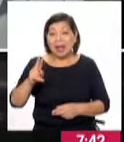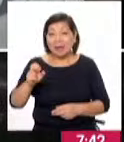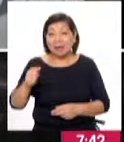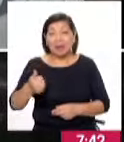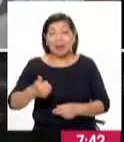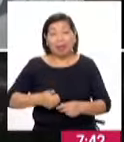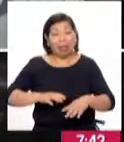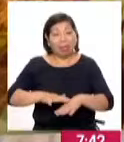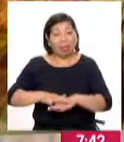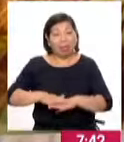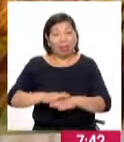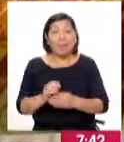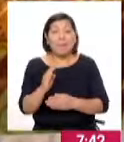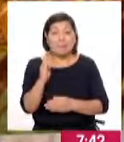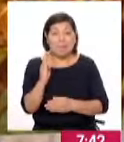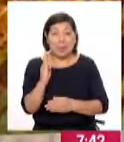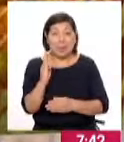subgerente de gestión del cliente del Banco de la Nación.